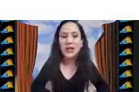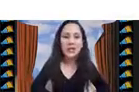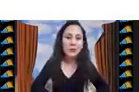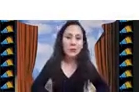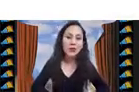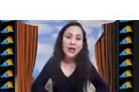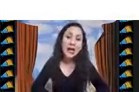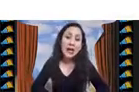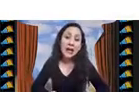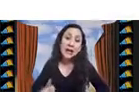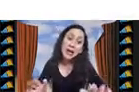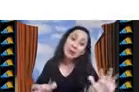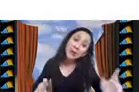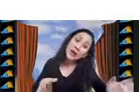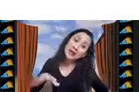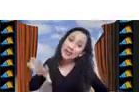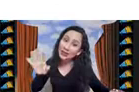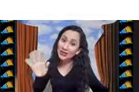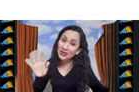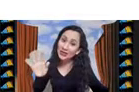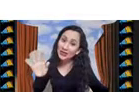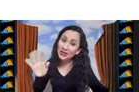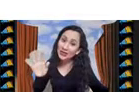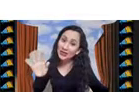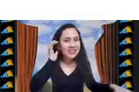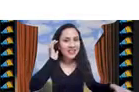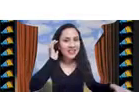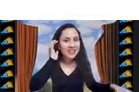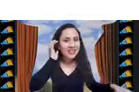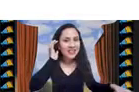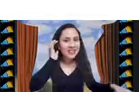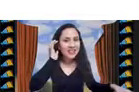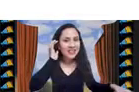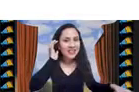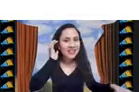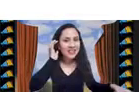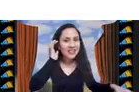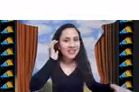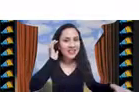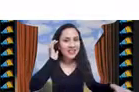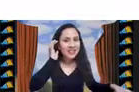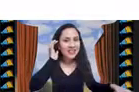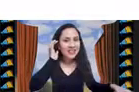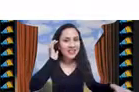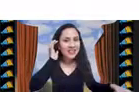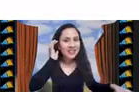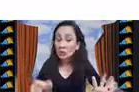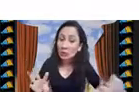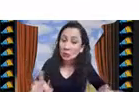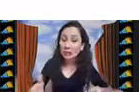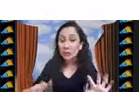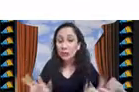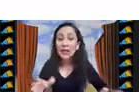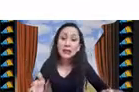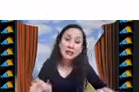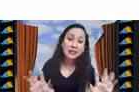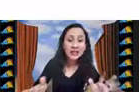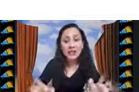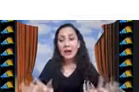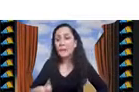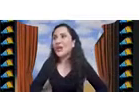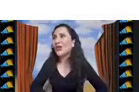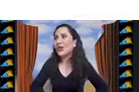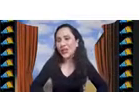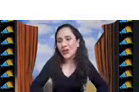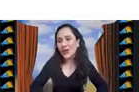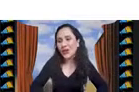aleatoria, digamos. Y pues en una de esas, el azar, me puede generar una solución más o menos,